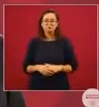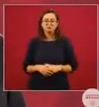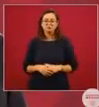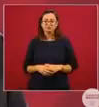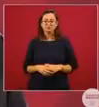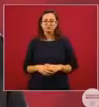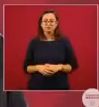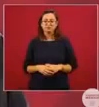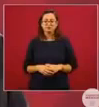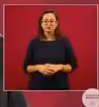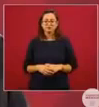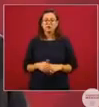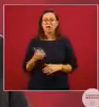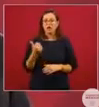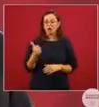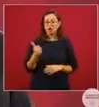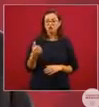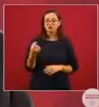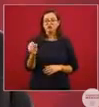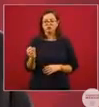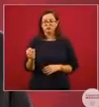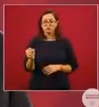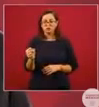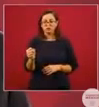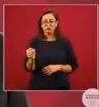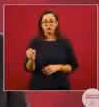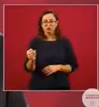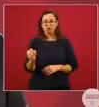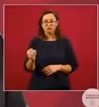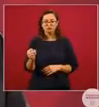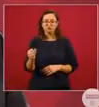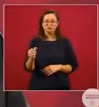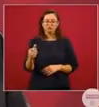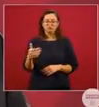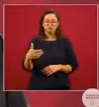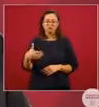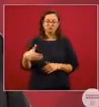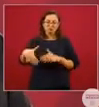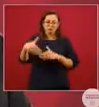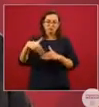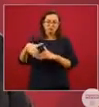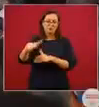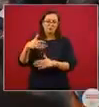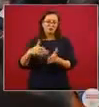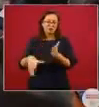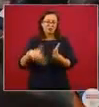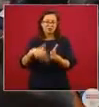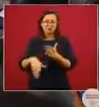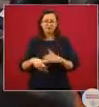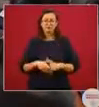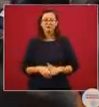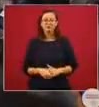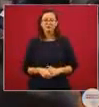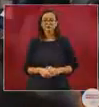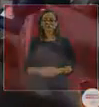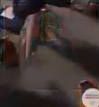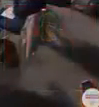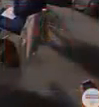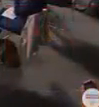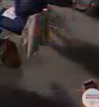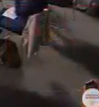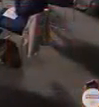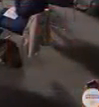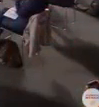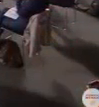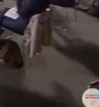en agosto, septiembre y lo que falta del año y